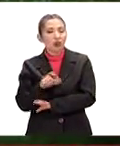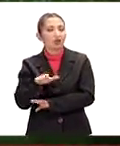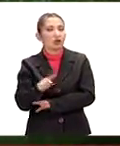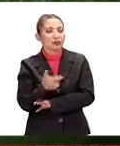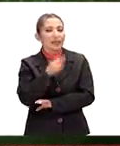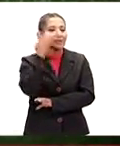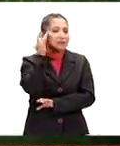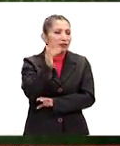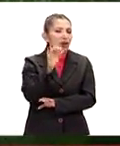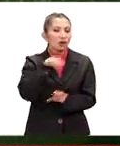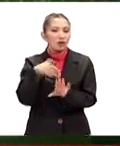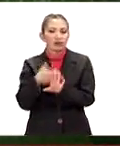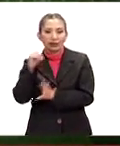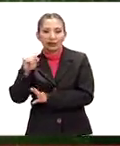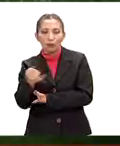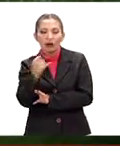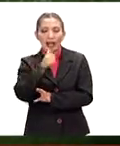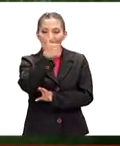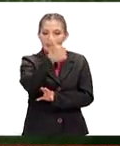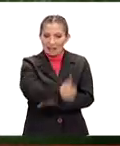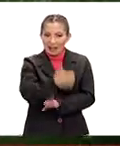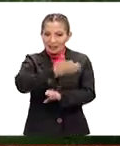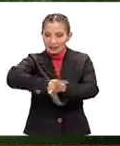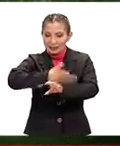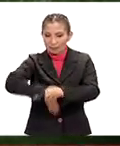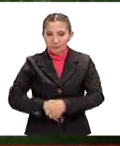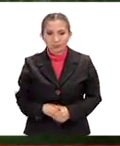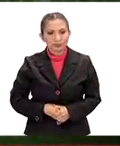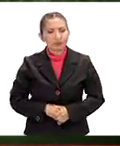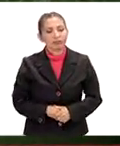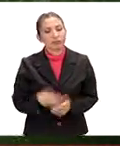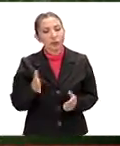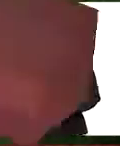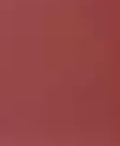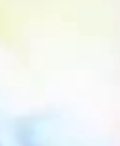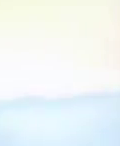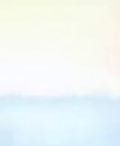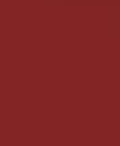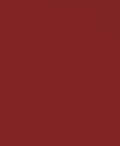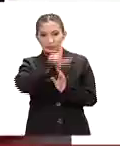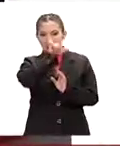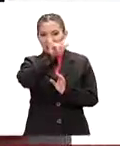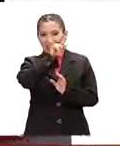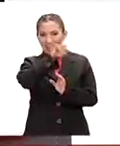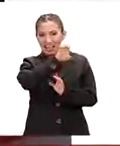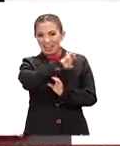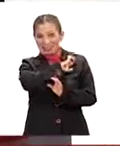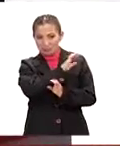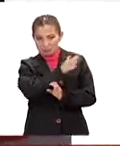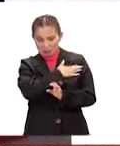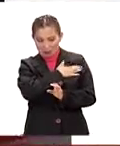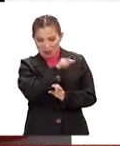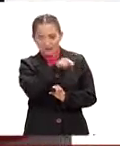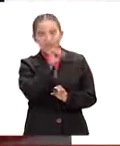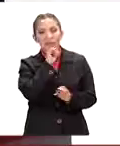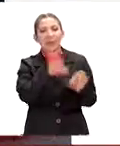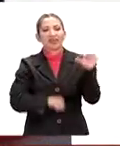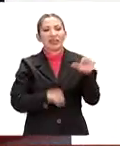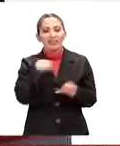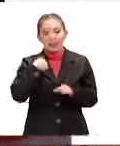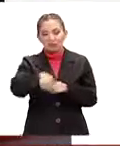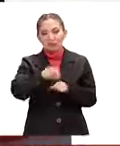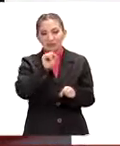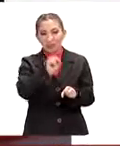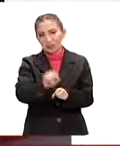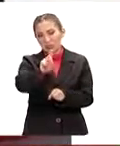doce y Santos contra Tijuana a las seis de la tarde. Bueno, pues la Liga Española también va a tener actividad este fin